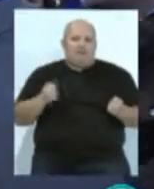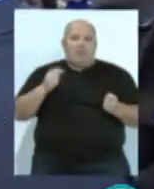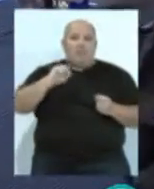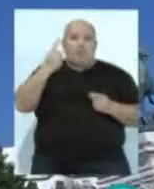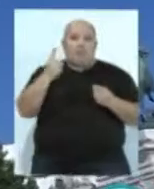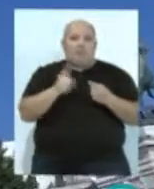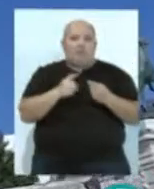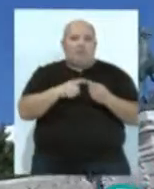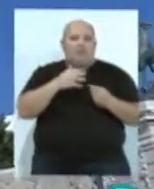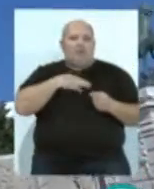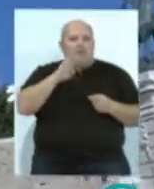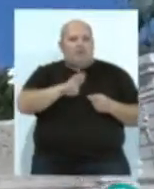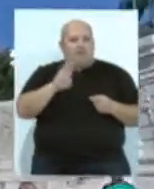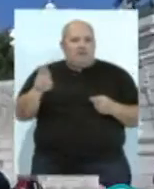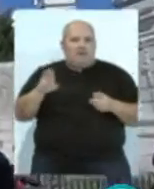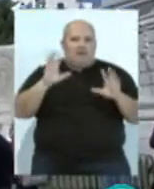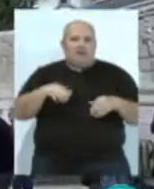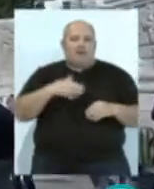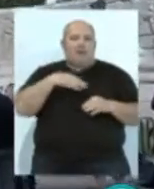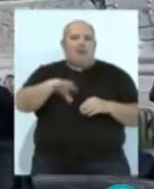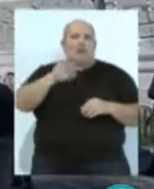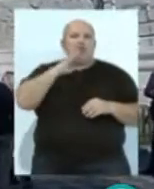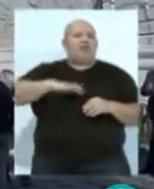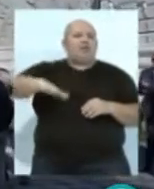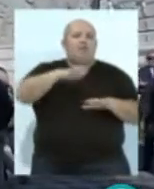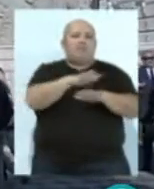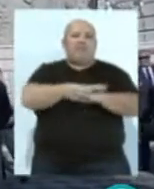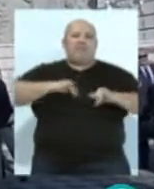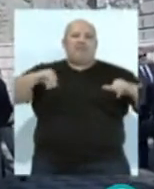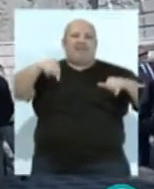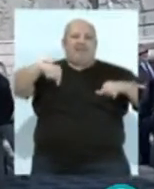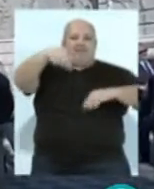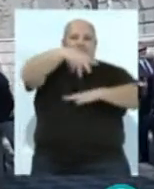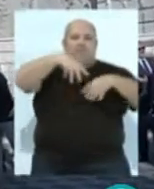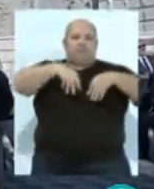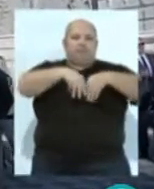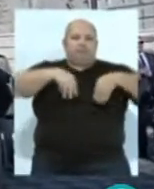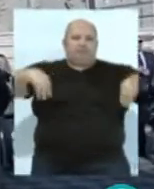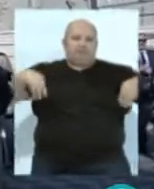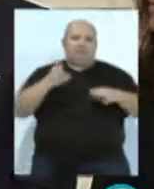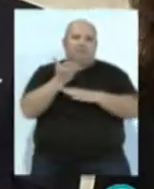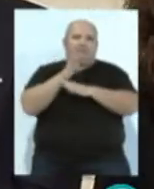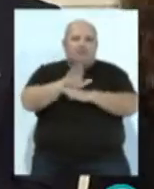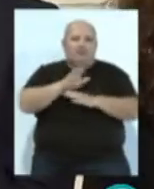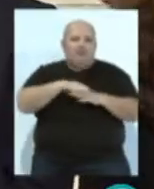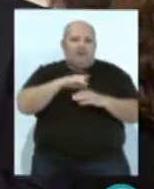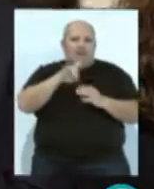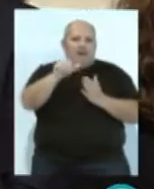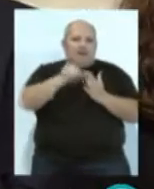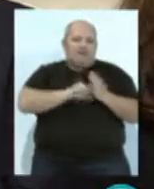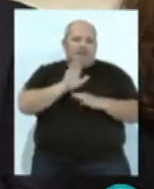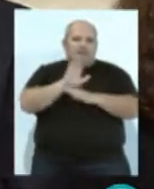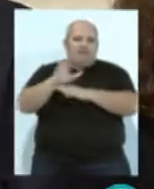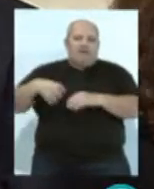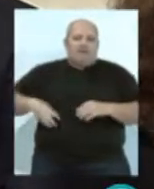Uno de los primeros ha sido el Partido Popular de Cádiz que ha elegido el Monumento a la Constitución de 1812 en la capital para presentar sus